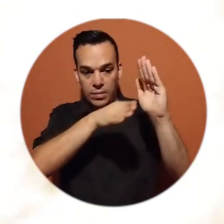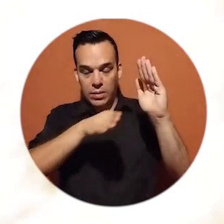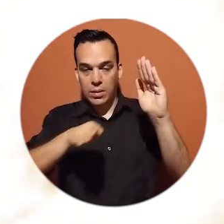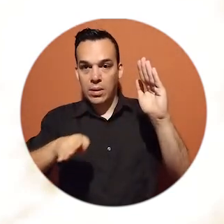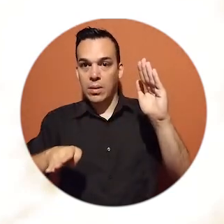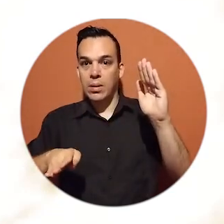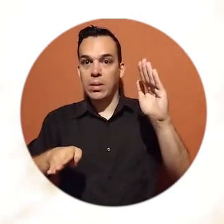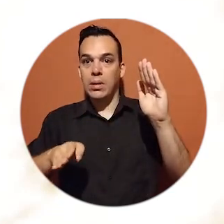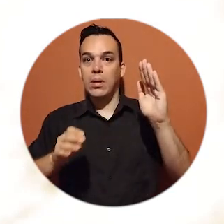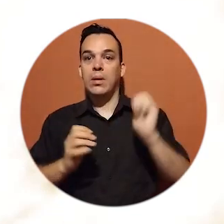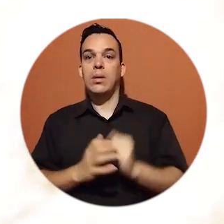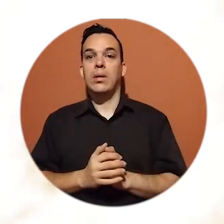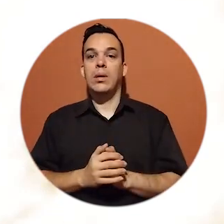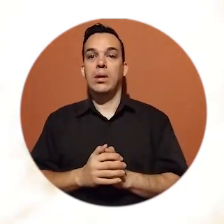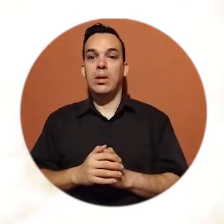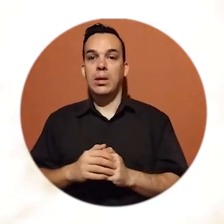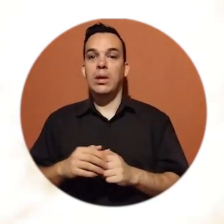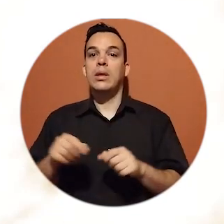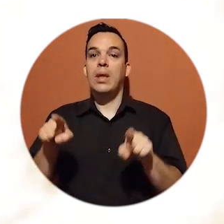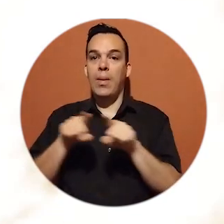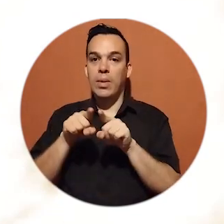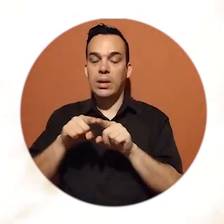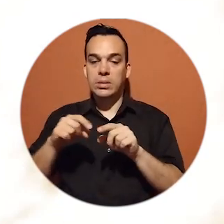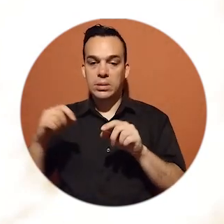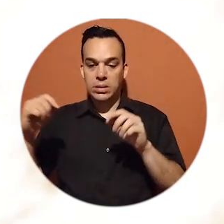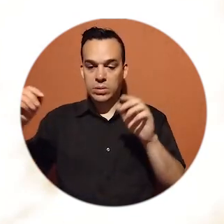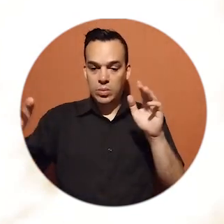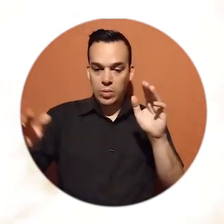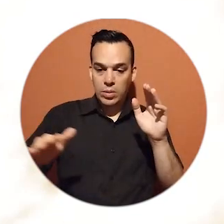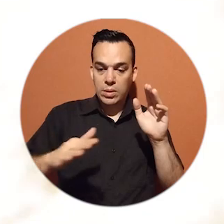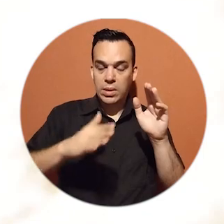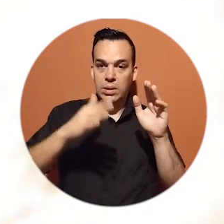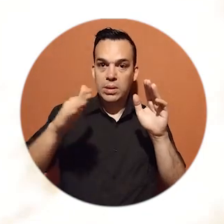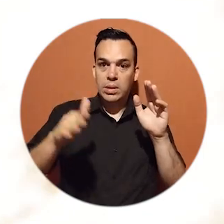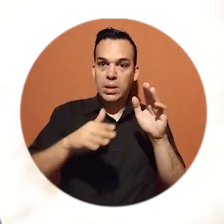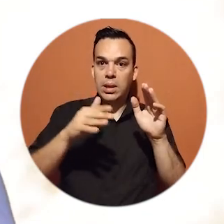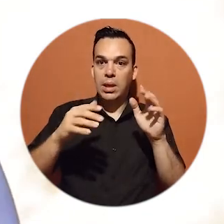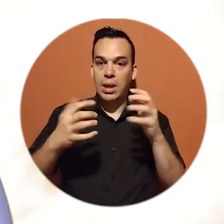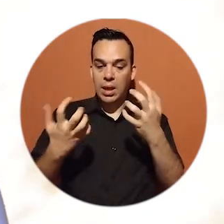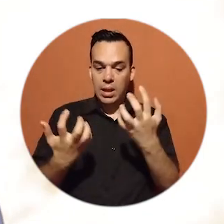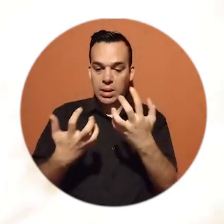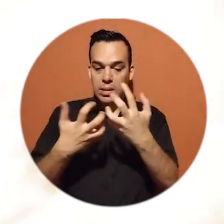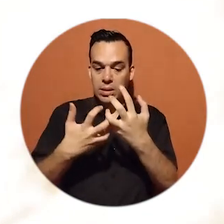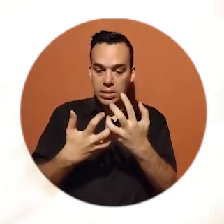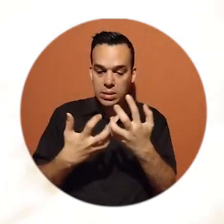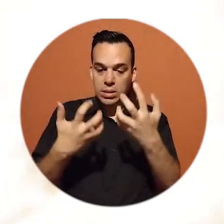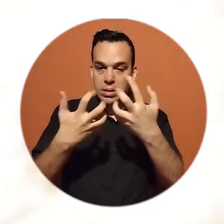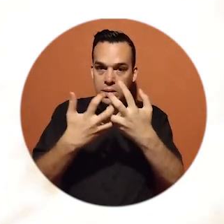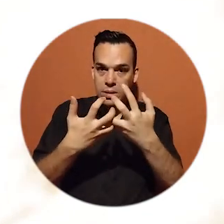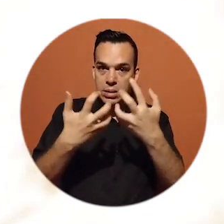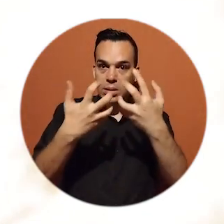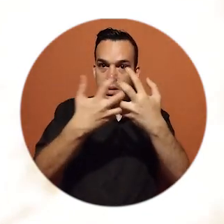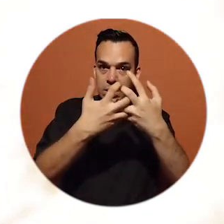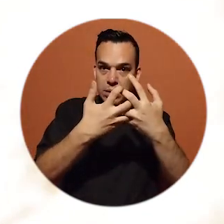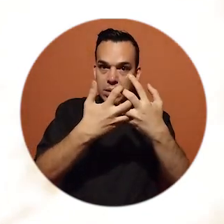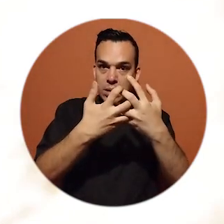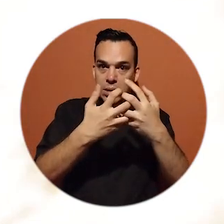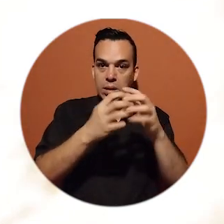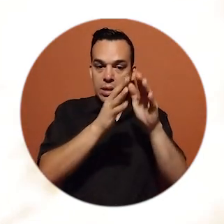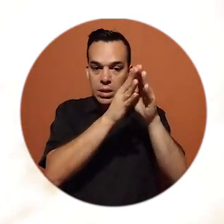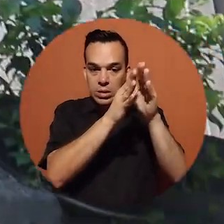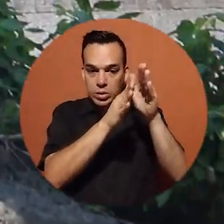que fueron provechosos y que incluso hubo pruebas de calidad para comprobar que el sistema de anclajes o cocido del terreno